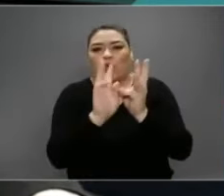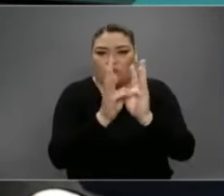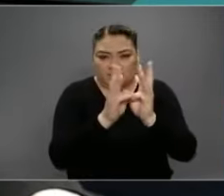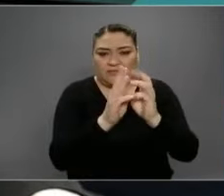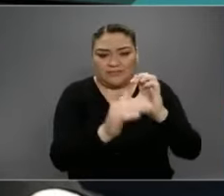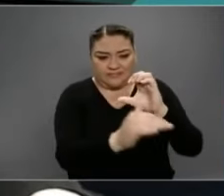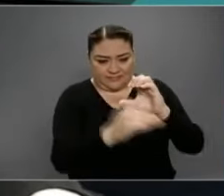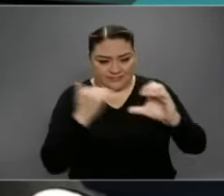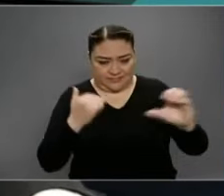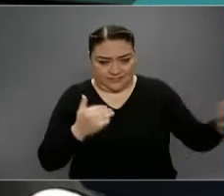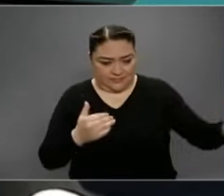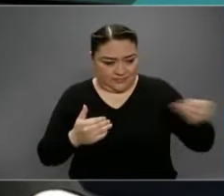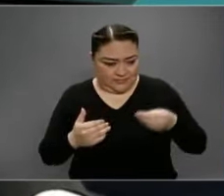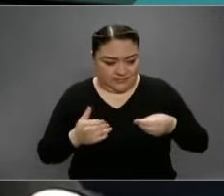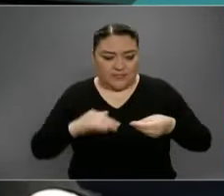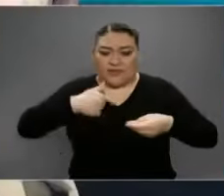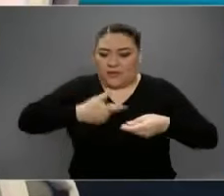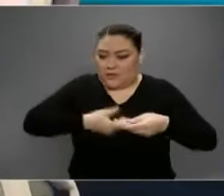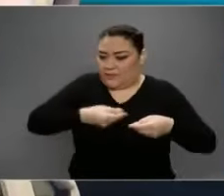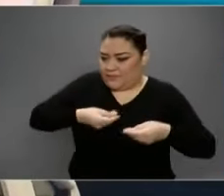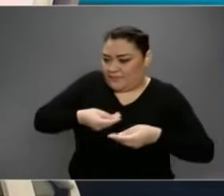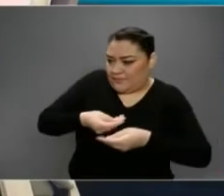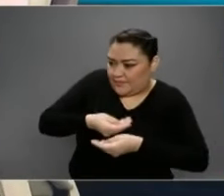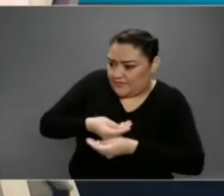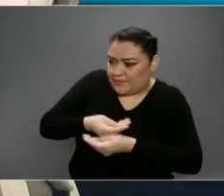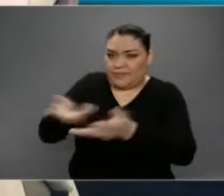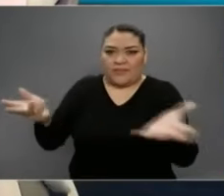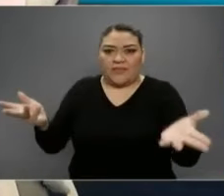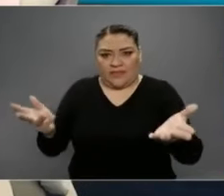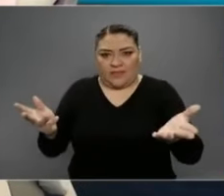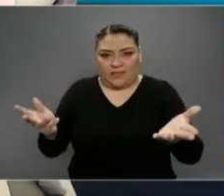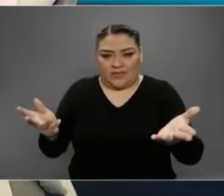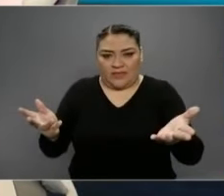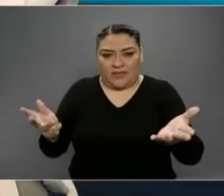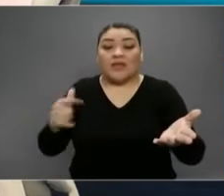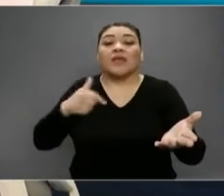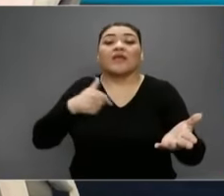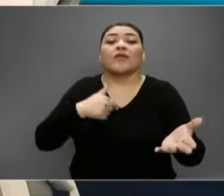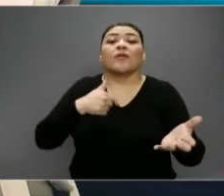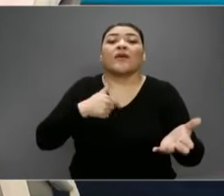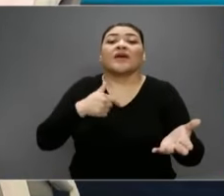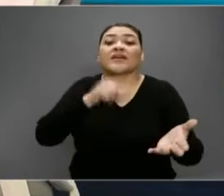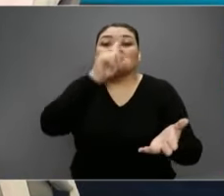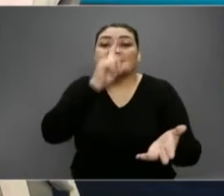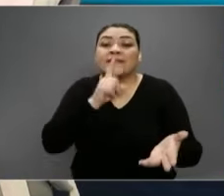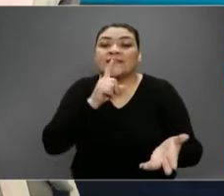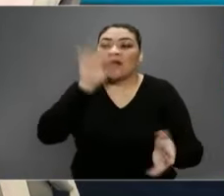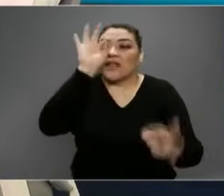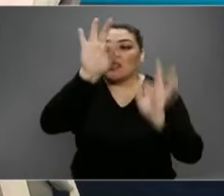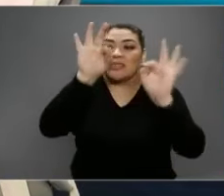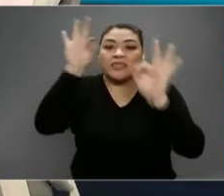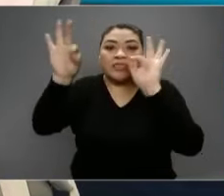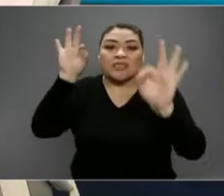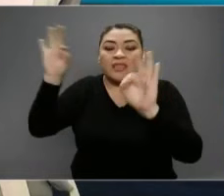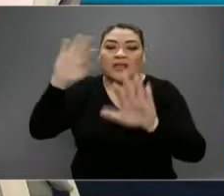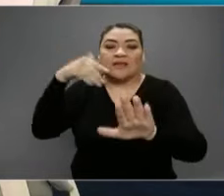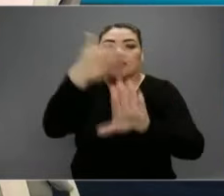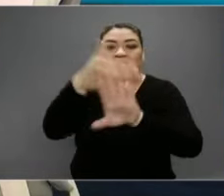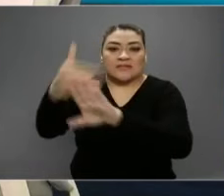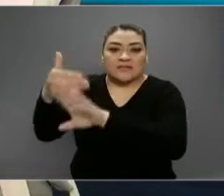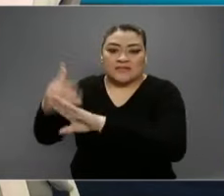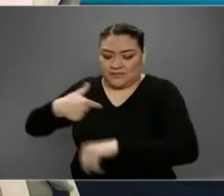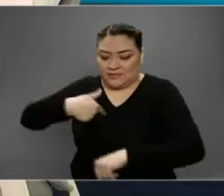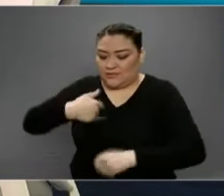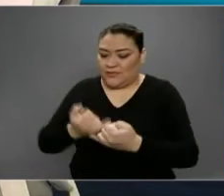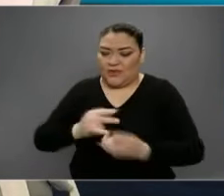de WhatsApp y la compartimos con nuestros parientes, pues estamos al final haciéndole un daño, nos estamos haciendo un